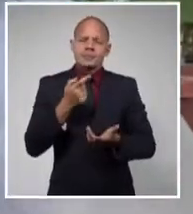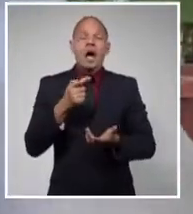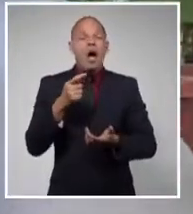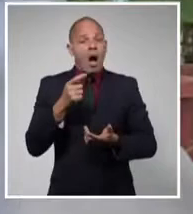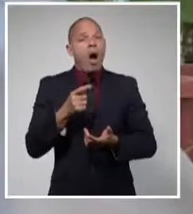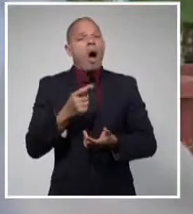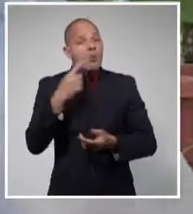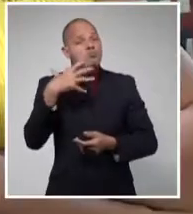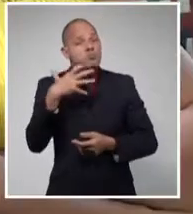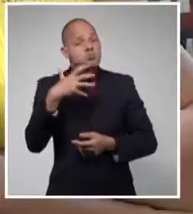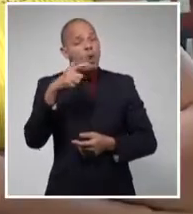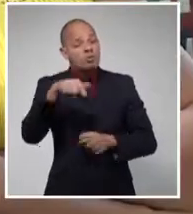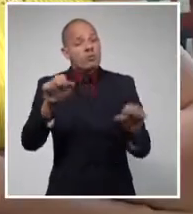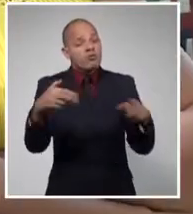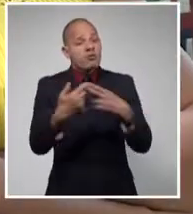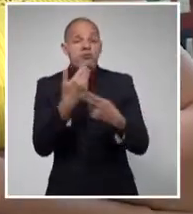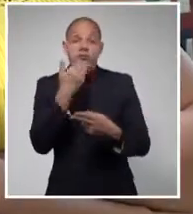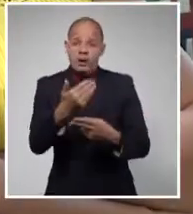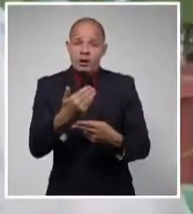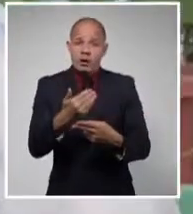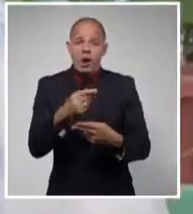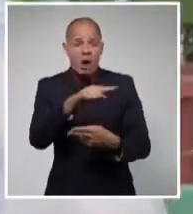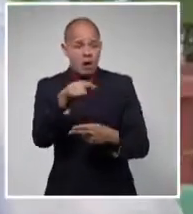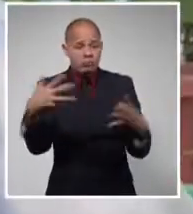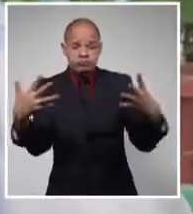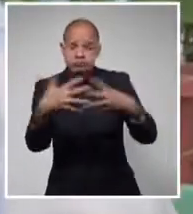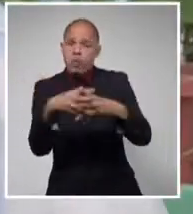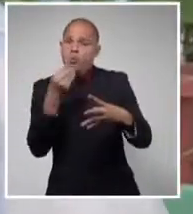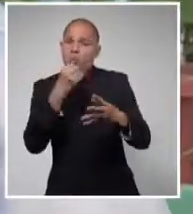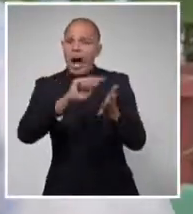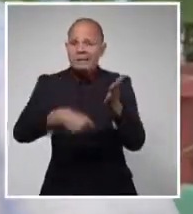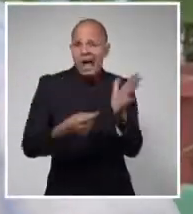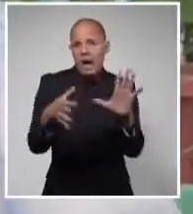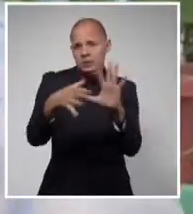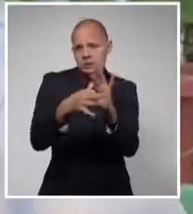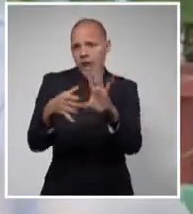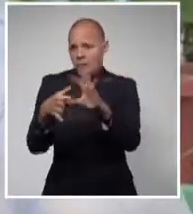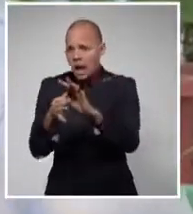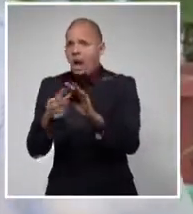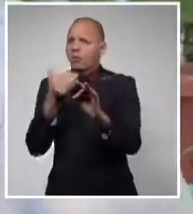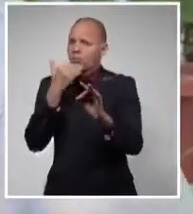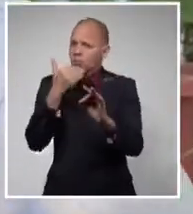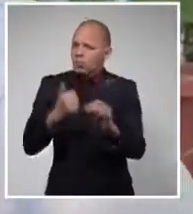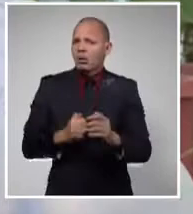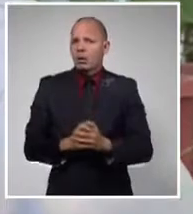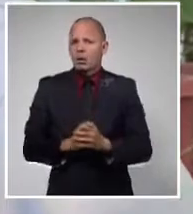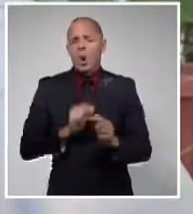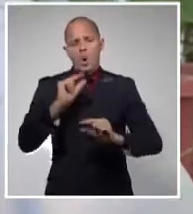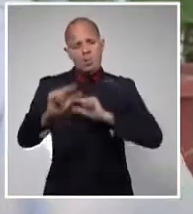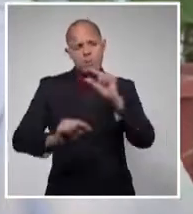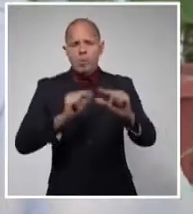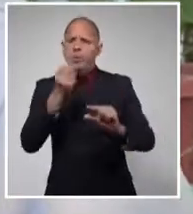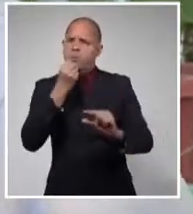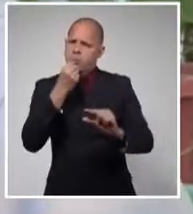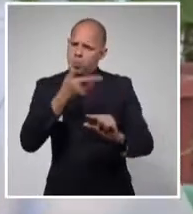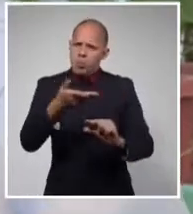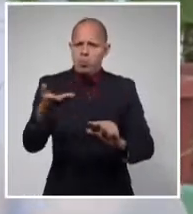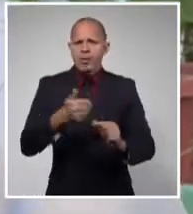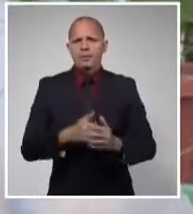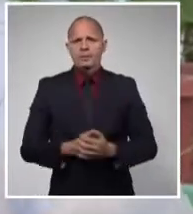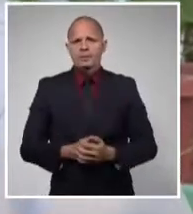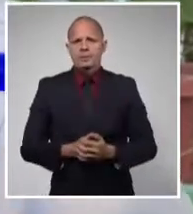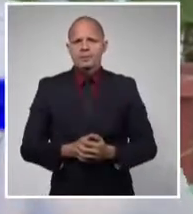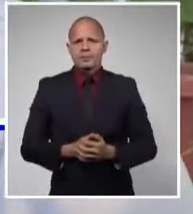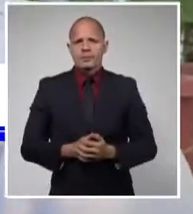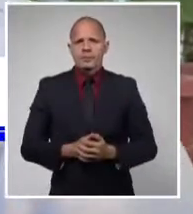importancia del evento para fortalecer y formar alianzas entre las entidades y potenciar el encadenamiento productivo. Hay muchas